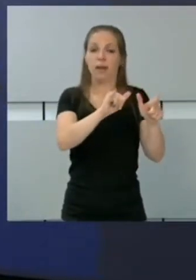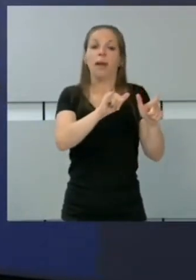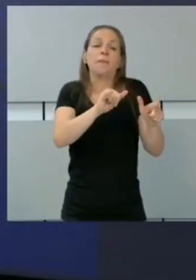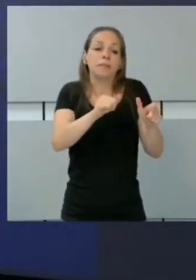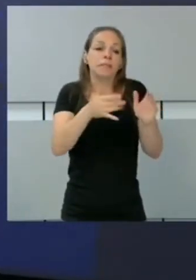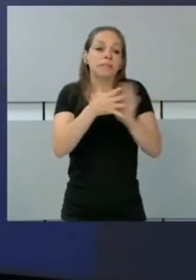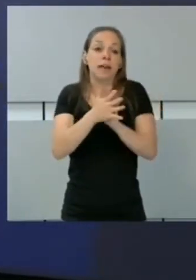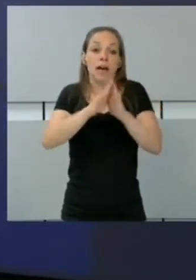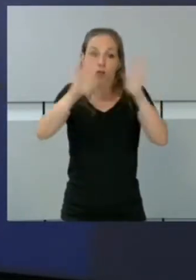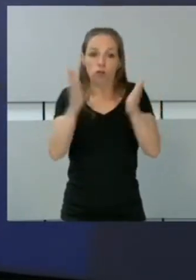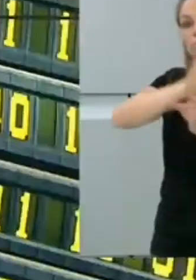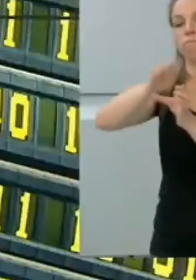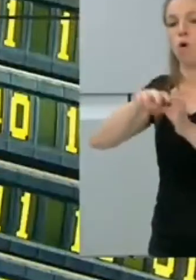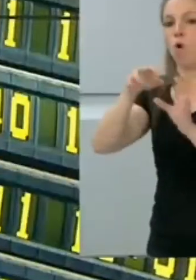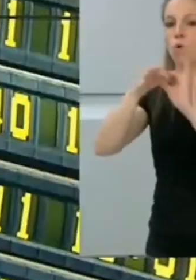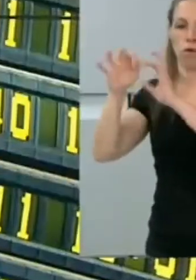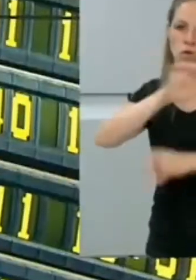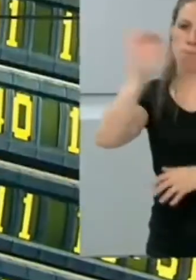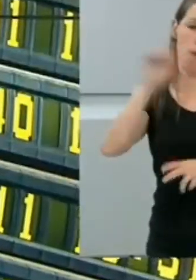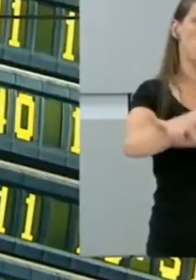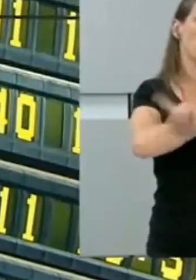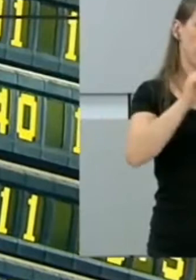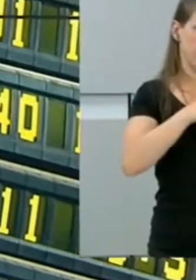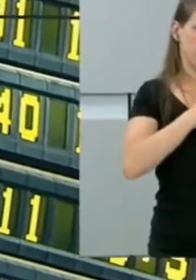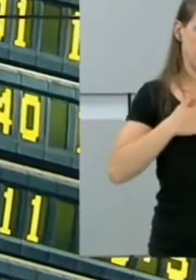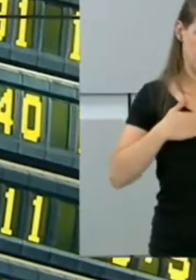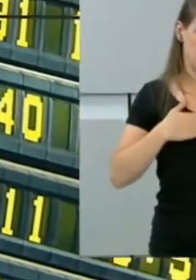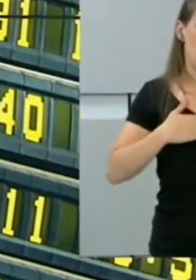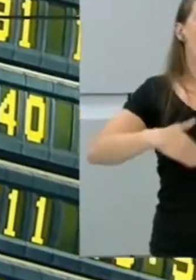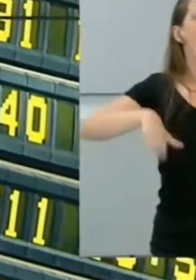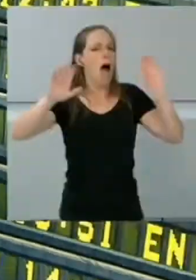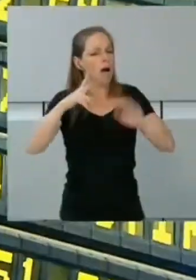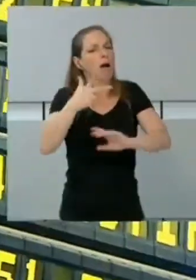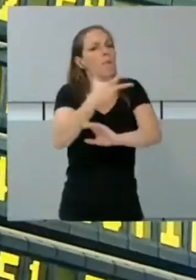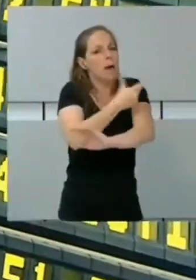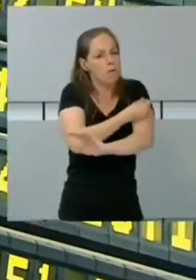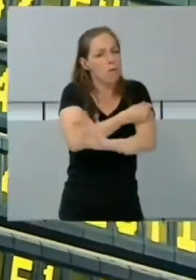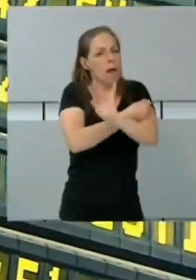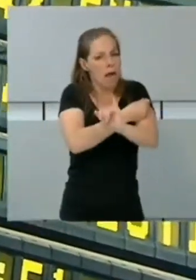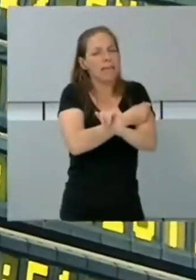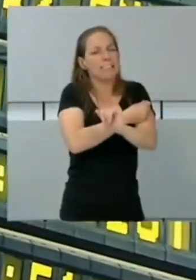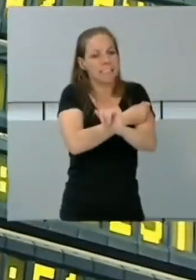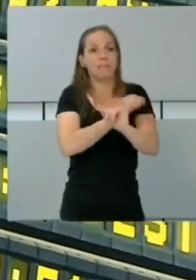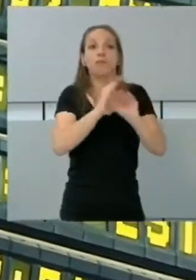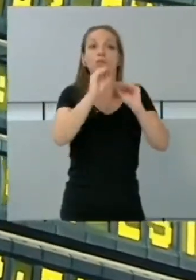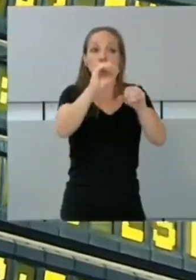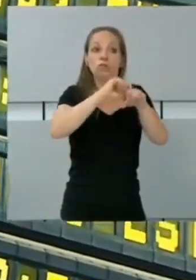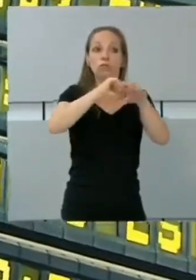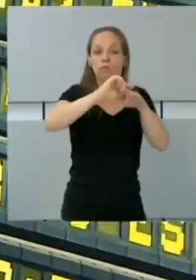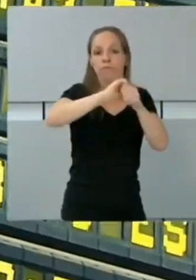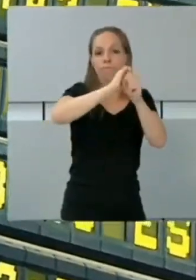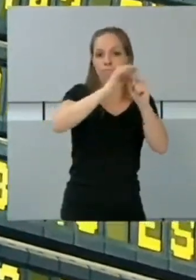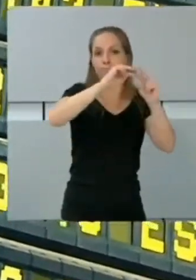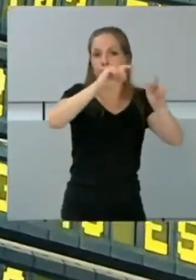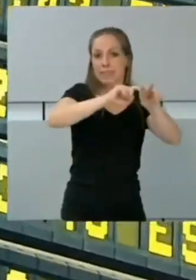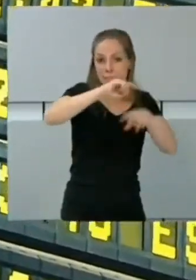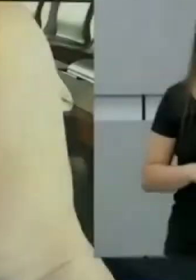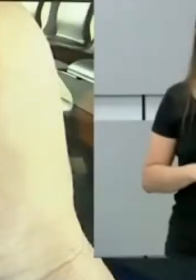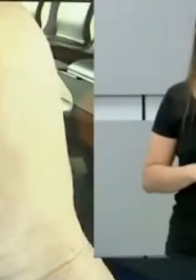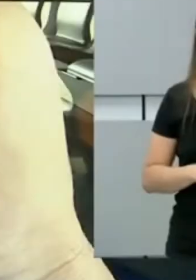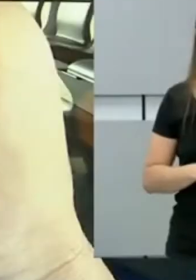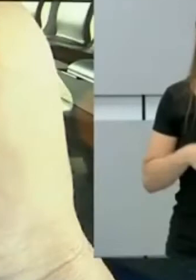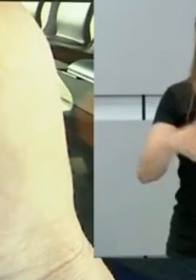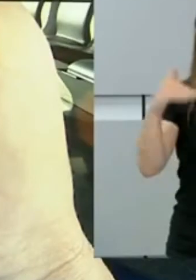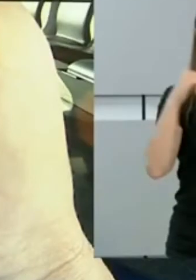ocupadas. Y por comunidades, sí, aunque estén vacunados contra el COVID-19, la expansión de la variante Delta inquieta a Ángela Merkel, que